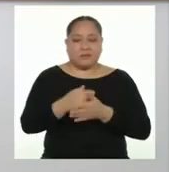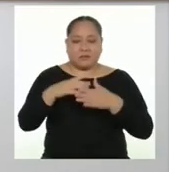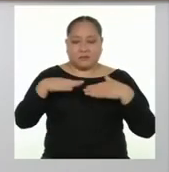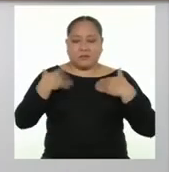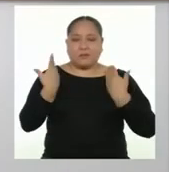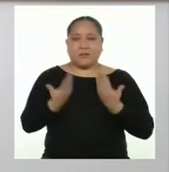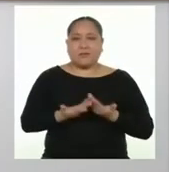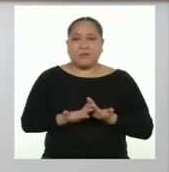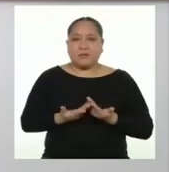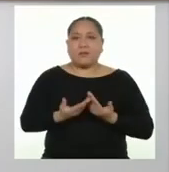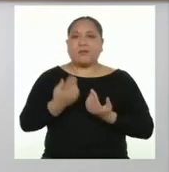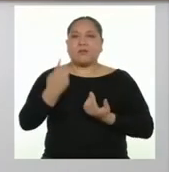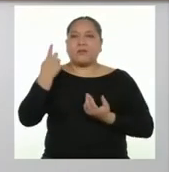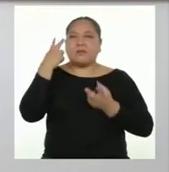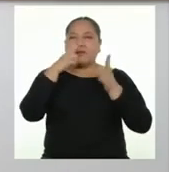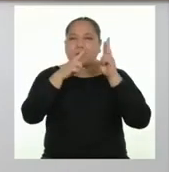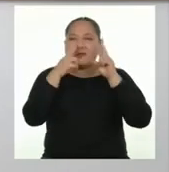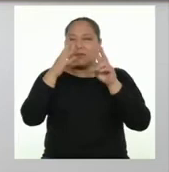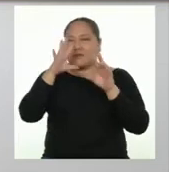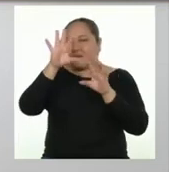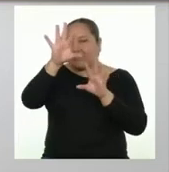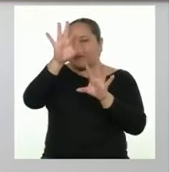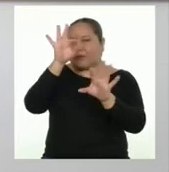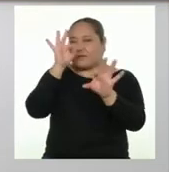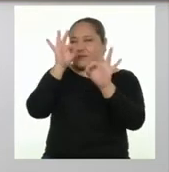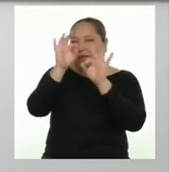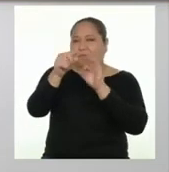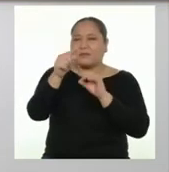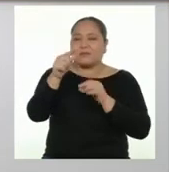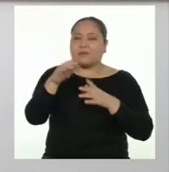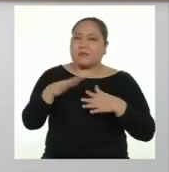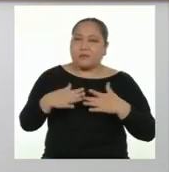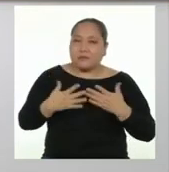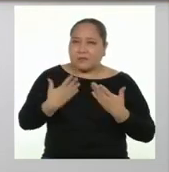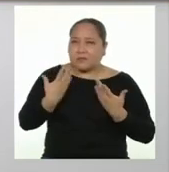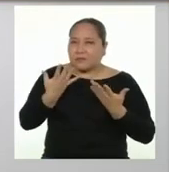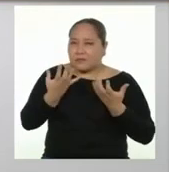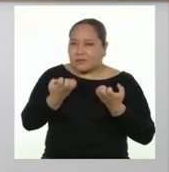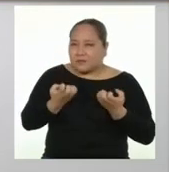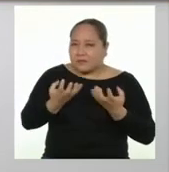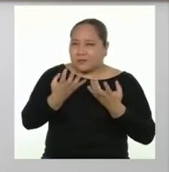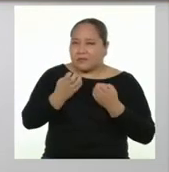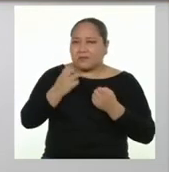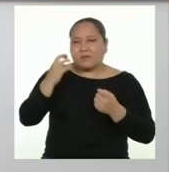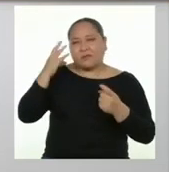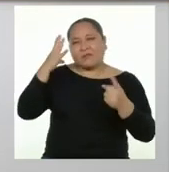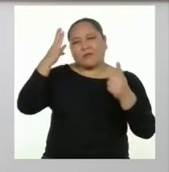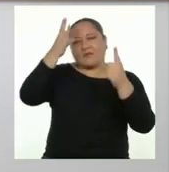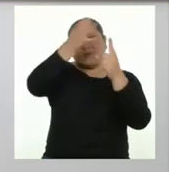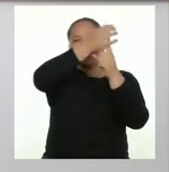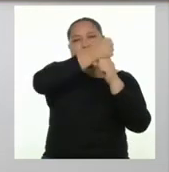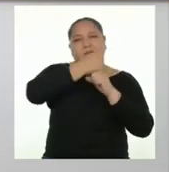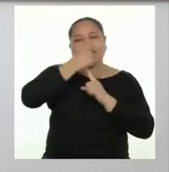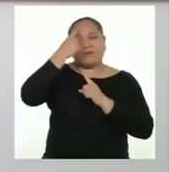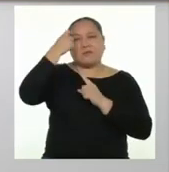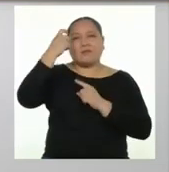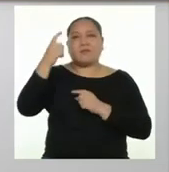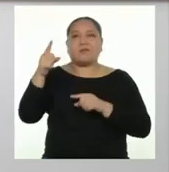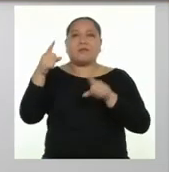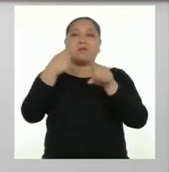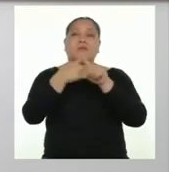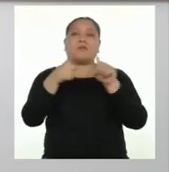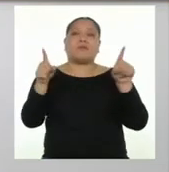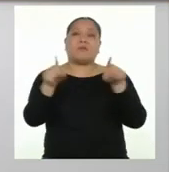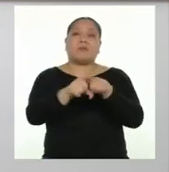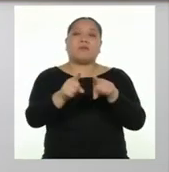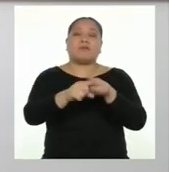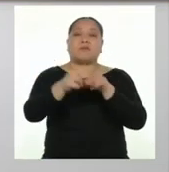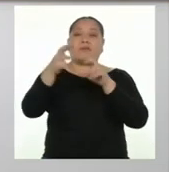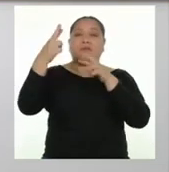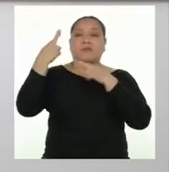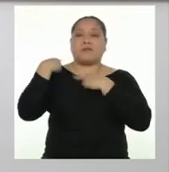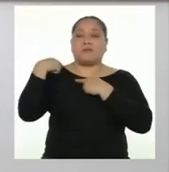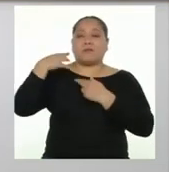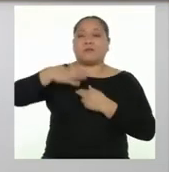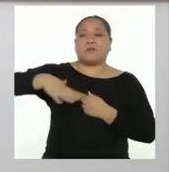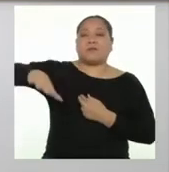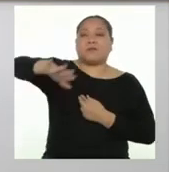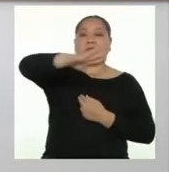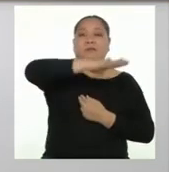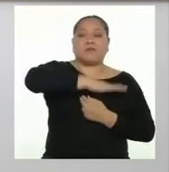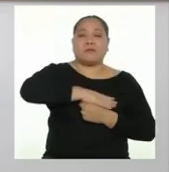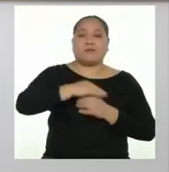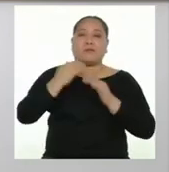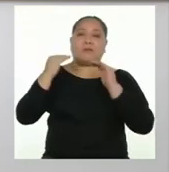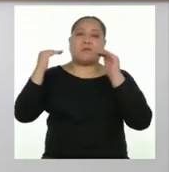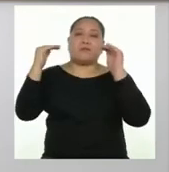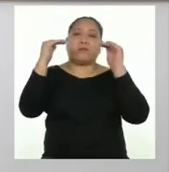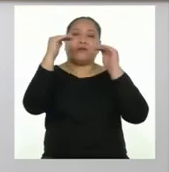somos capaces de realizar lo que nos proponemos y de cumplir nuestros sueños y metas. Pero también es tarea de todas y todos